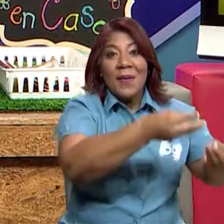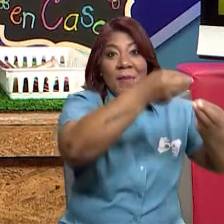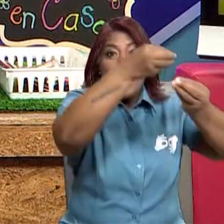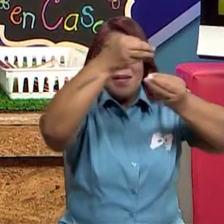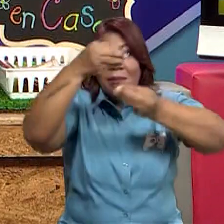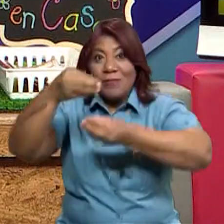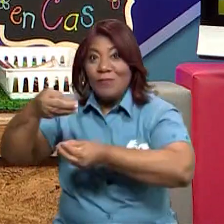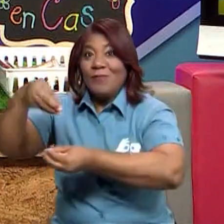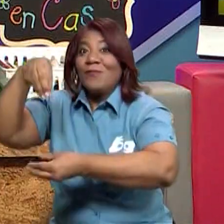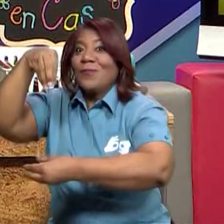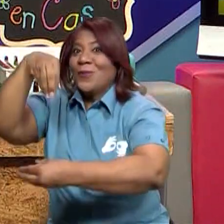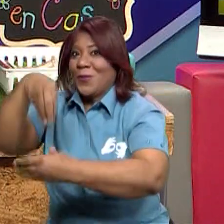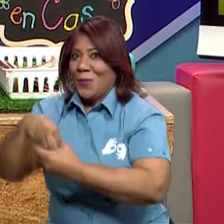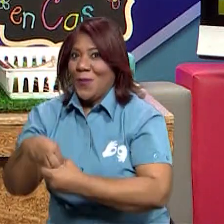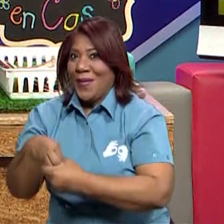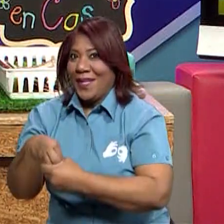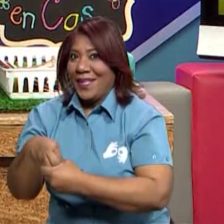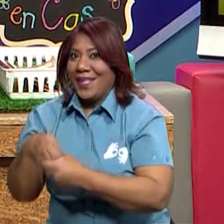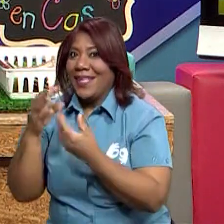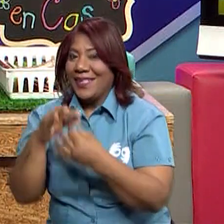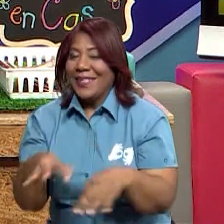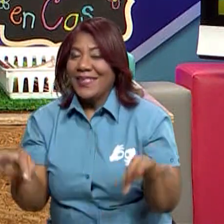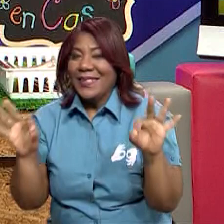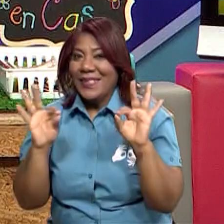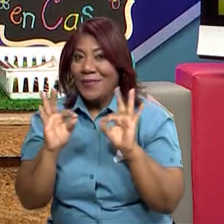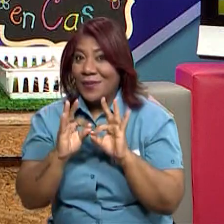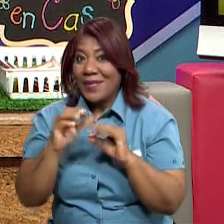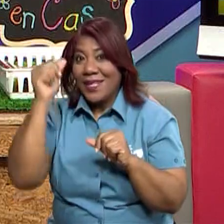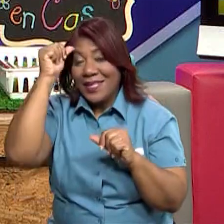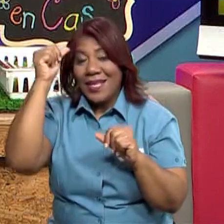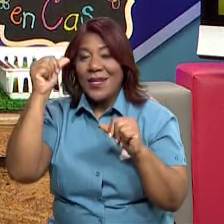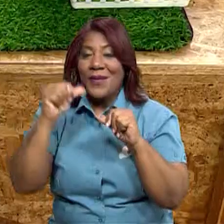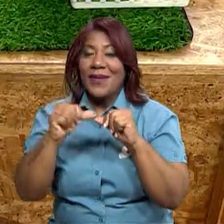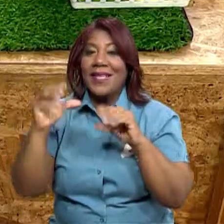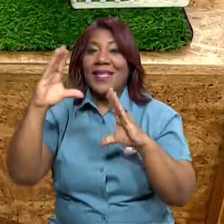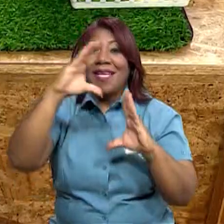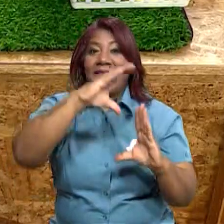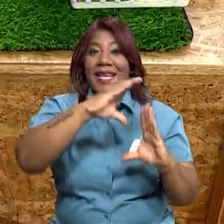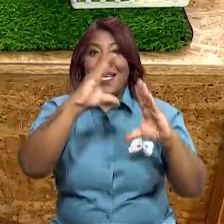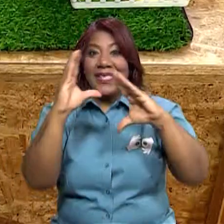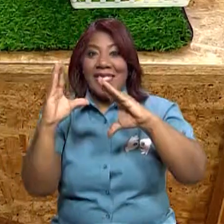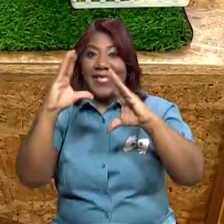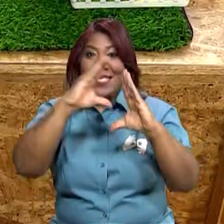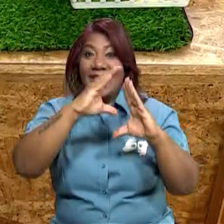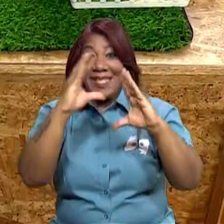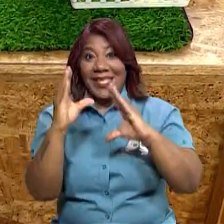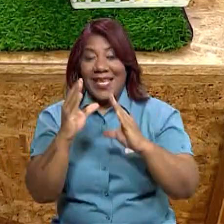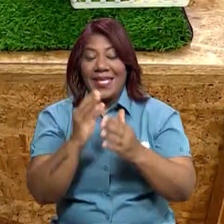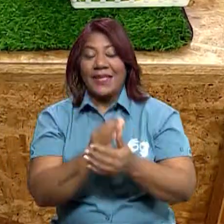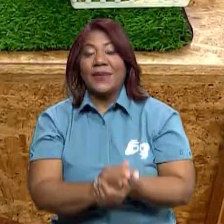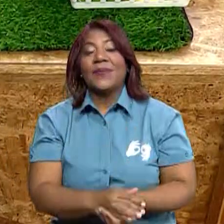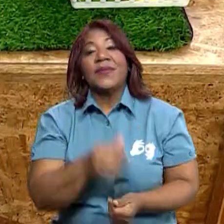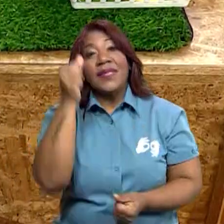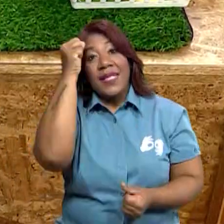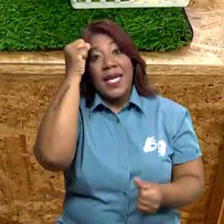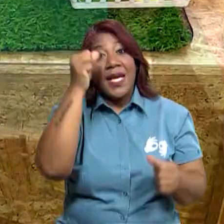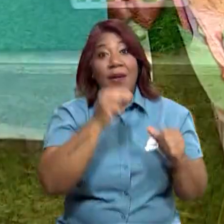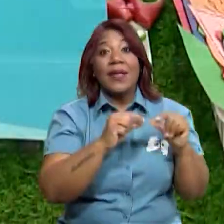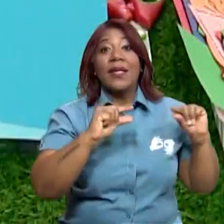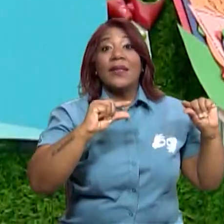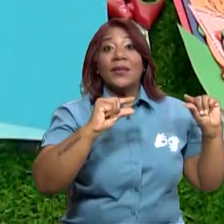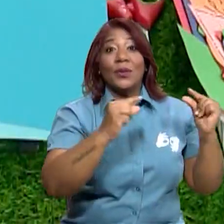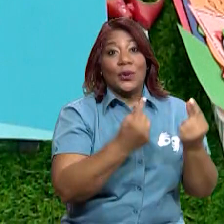sector primario. Podemos colocarlo aquí. Recuerda que en el sector primario hay